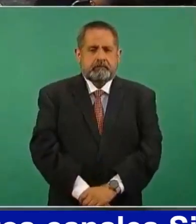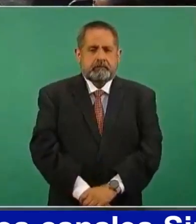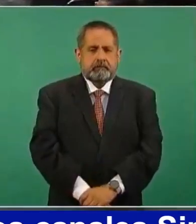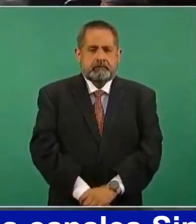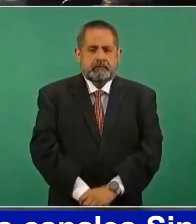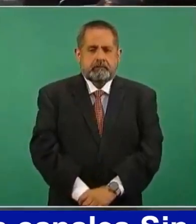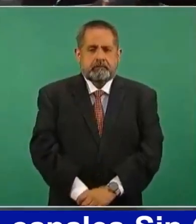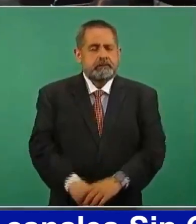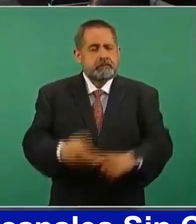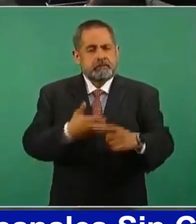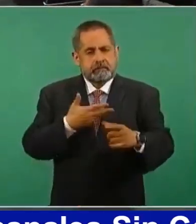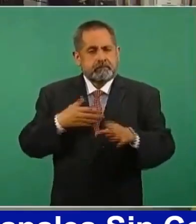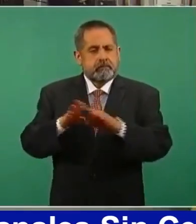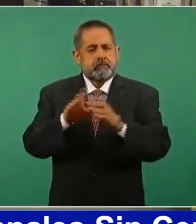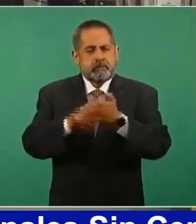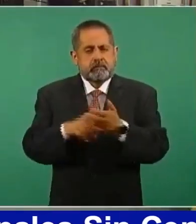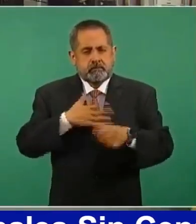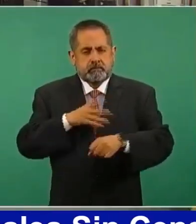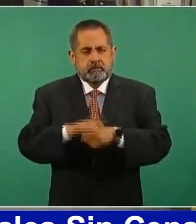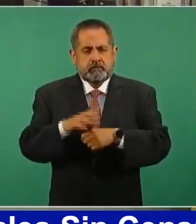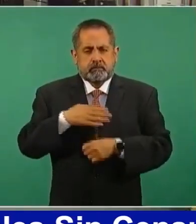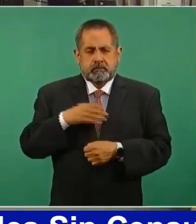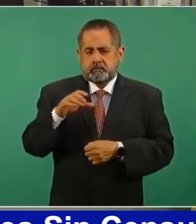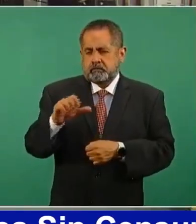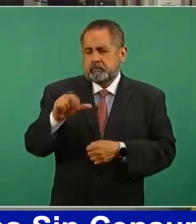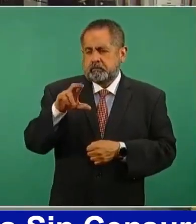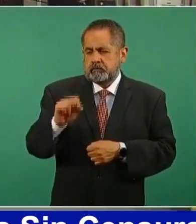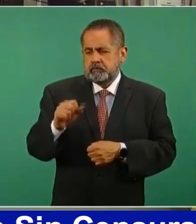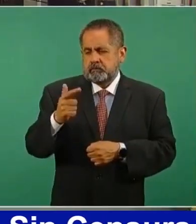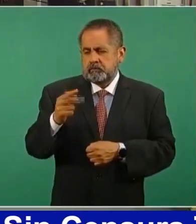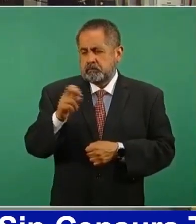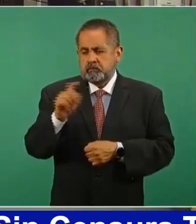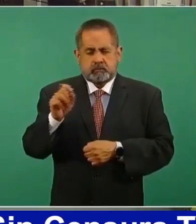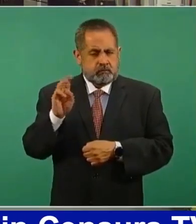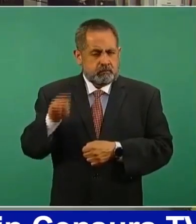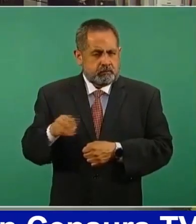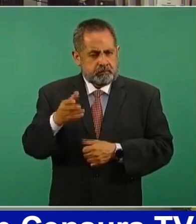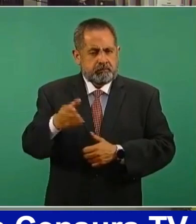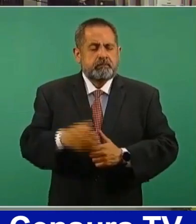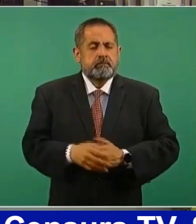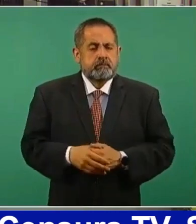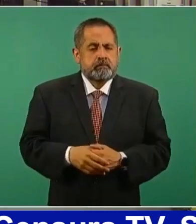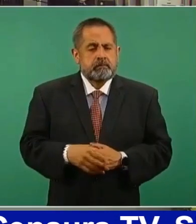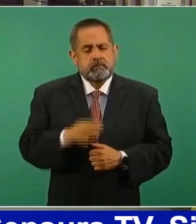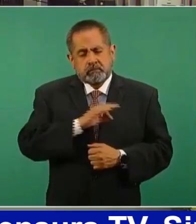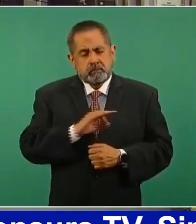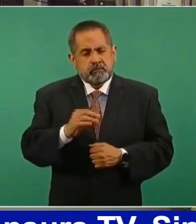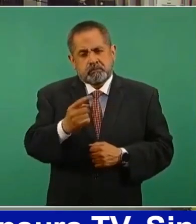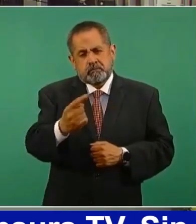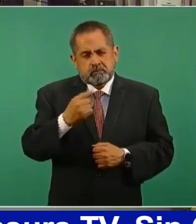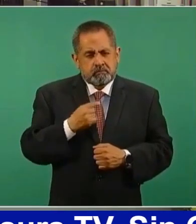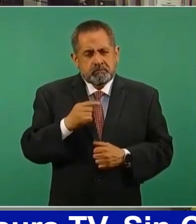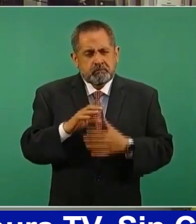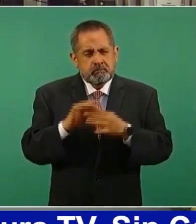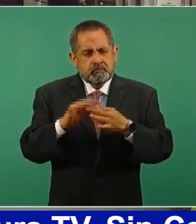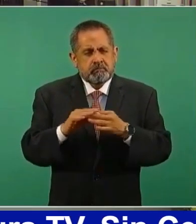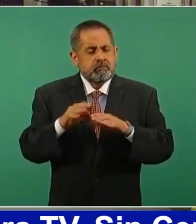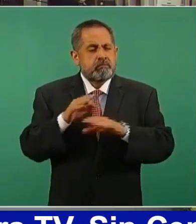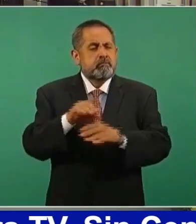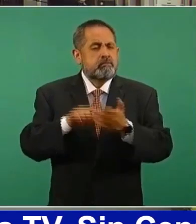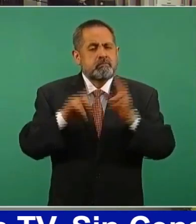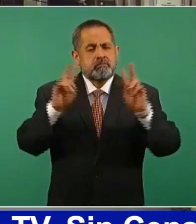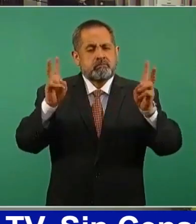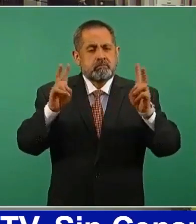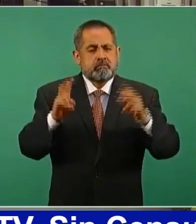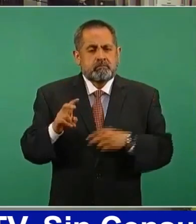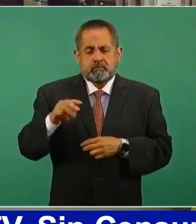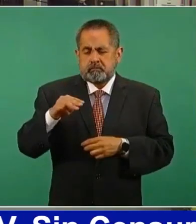¿Qué tal, presidente? ¿Cómo está? Buen día, Carlos Guzmán de Ava Noticias y de Regeneración MX. Si nos puede hablar un poco del tema